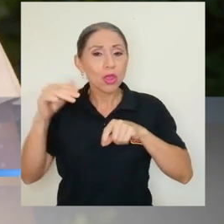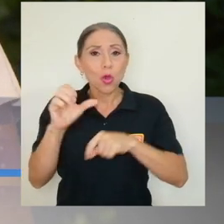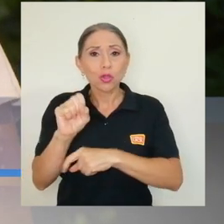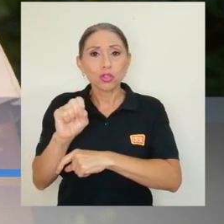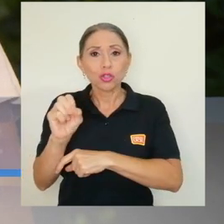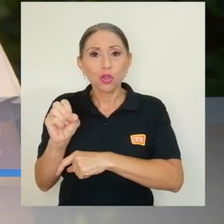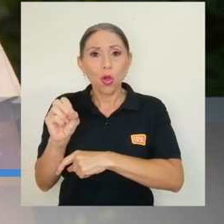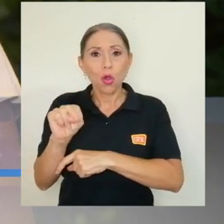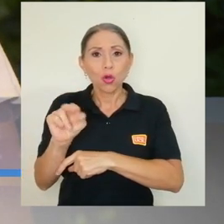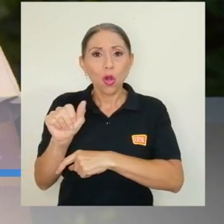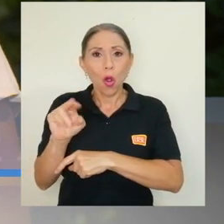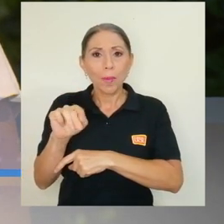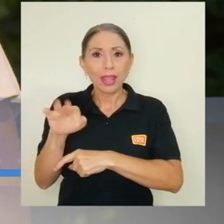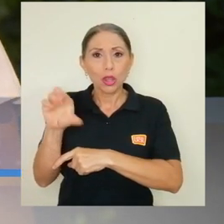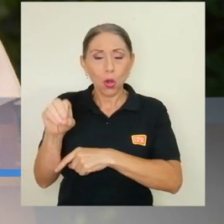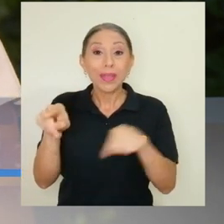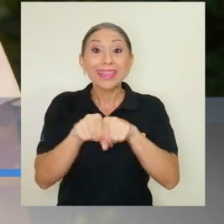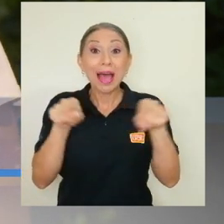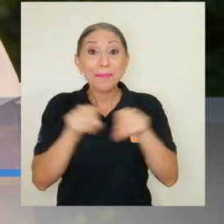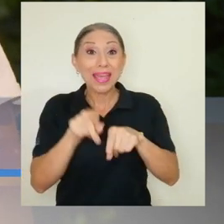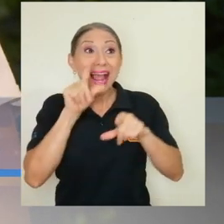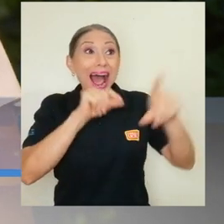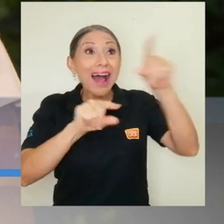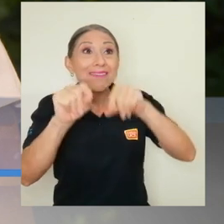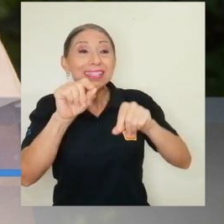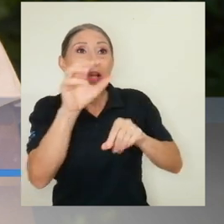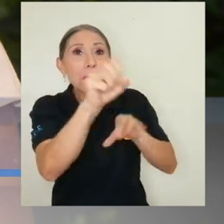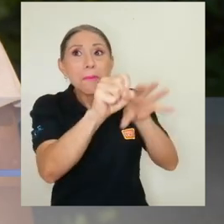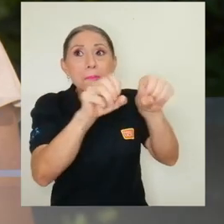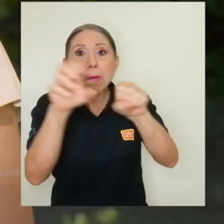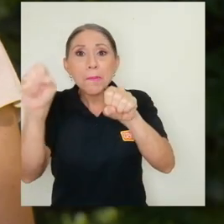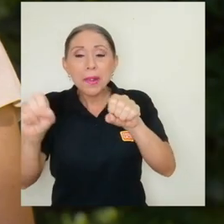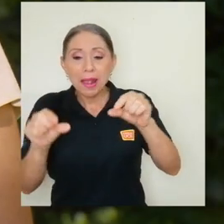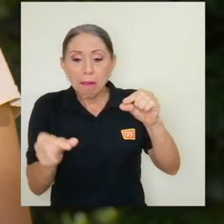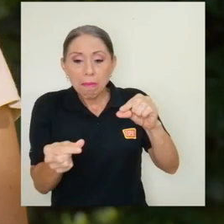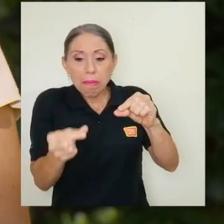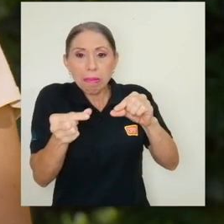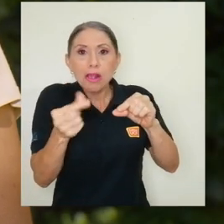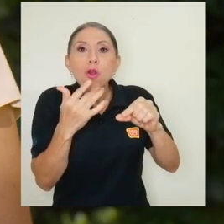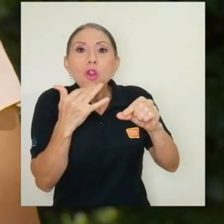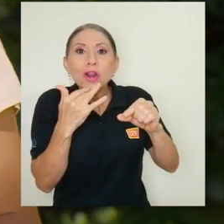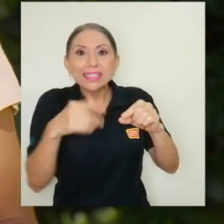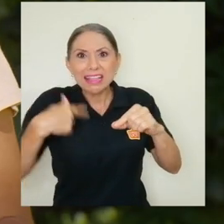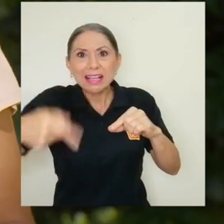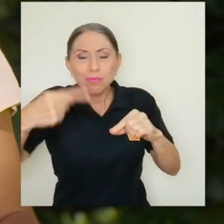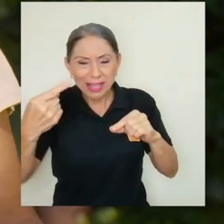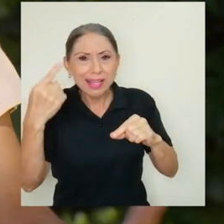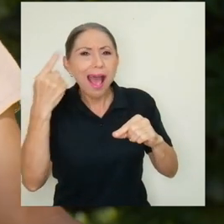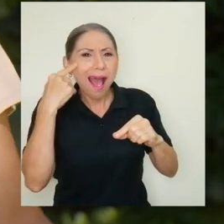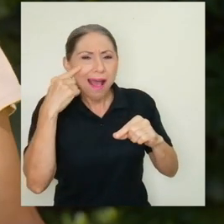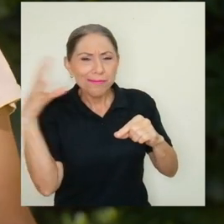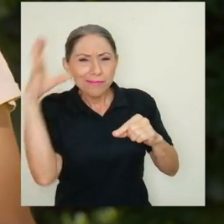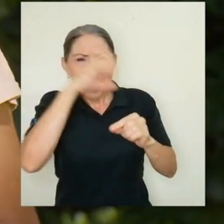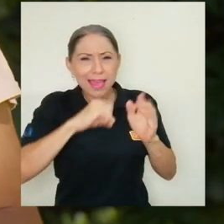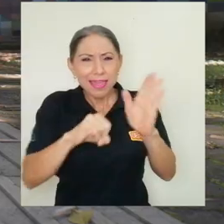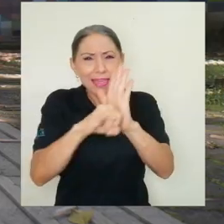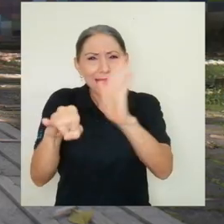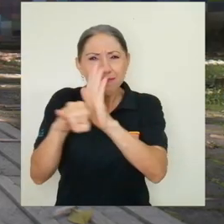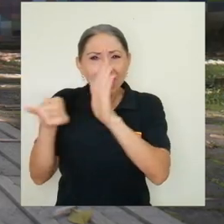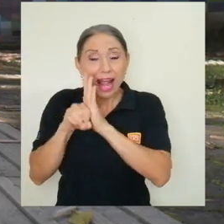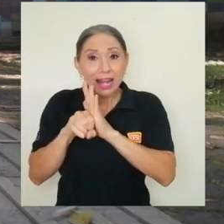Aparte de eso, nosotros capturamos las aves y les ponemos anillos de colores para identificarlas individualmente y poder grabarlas varias veces